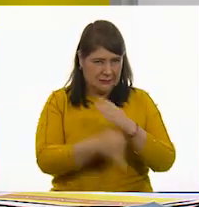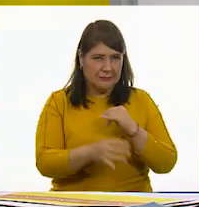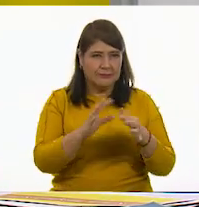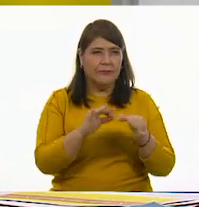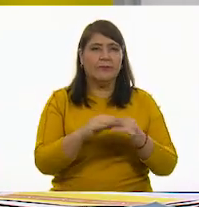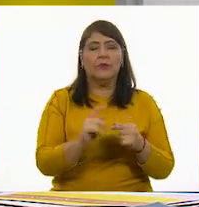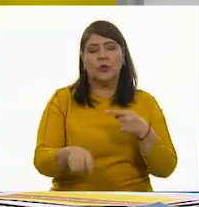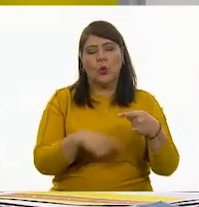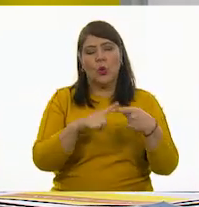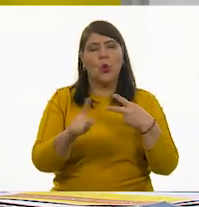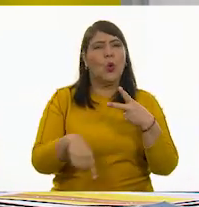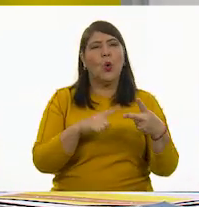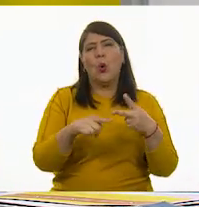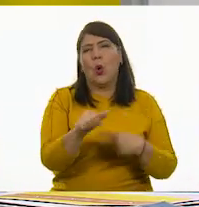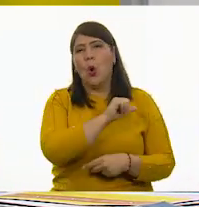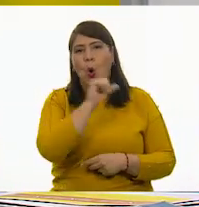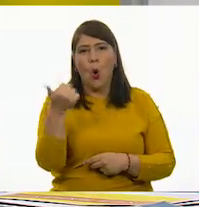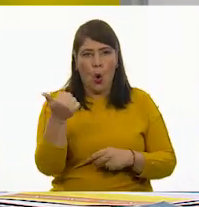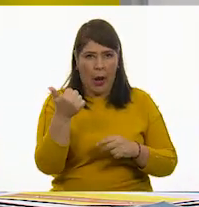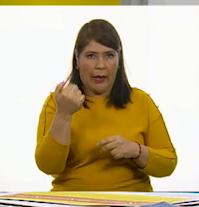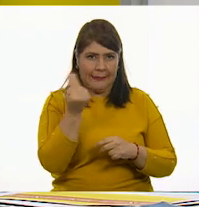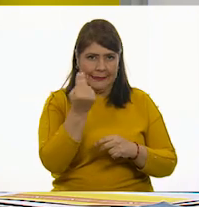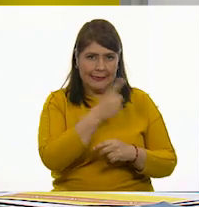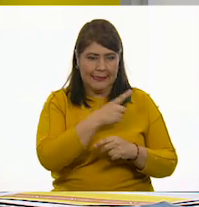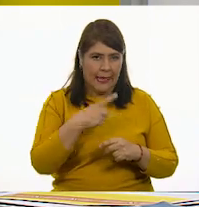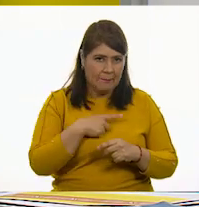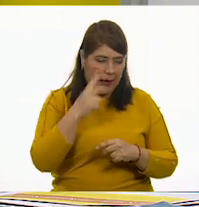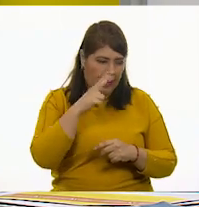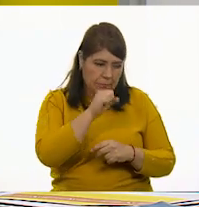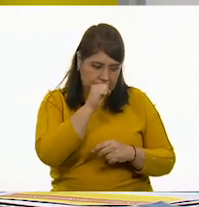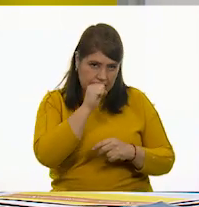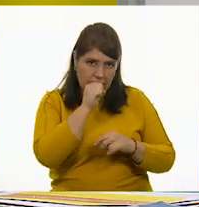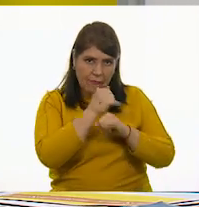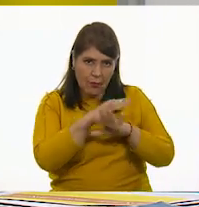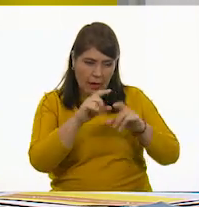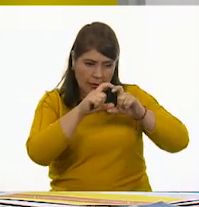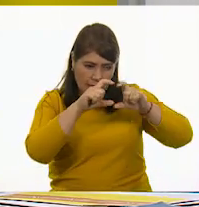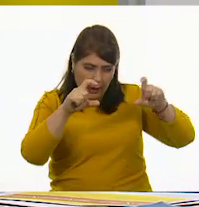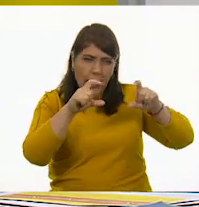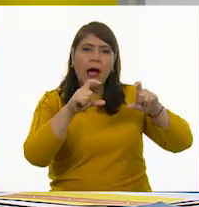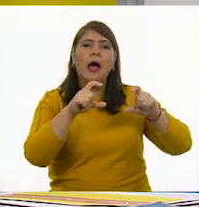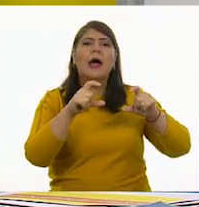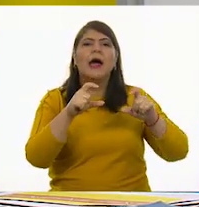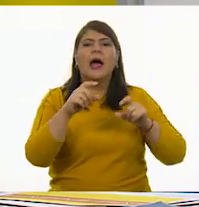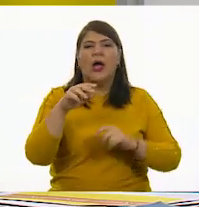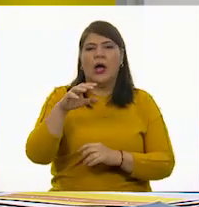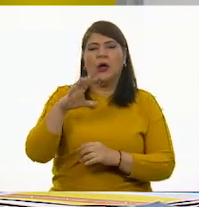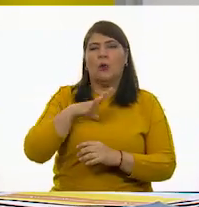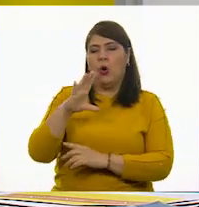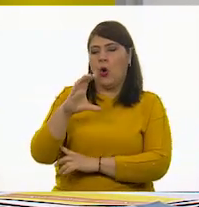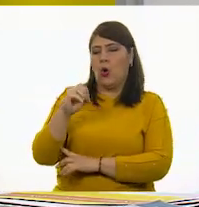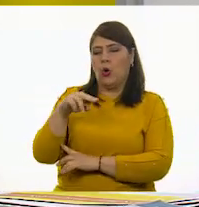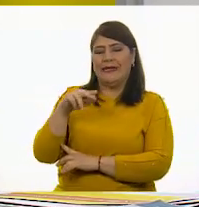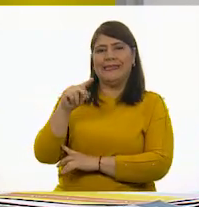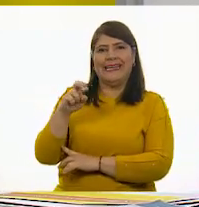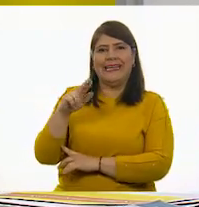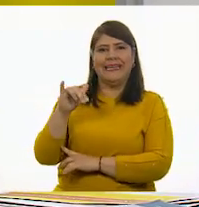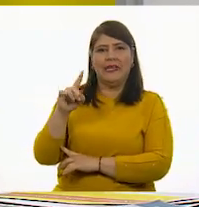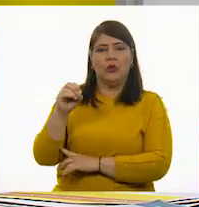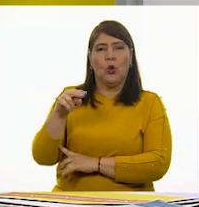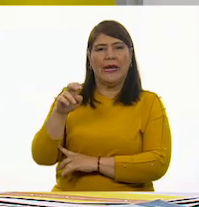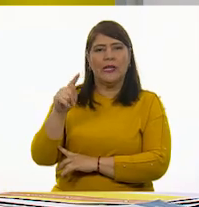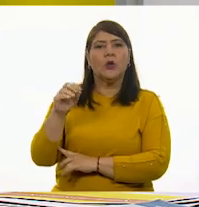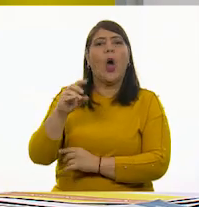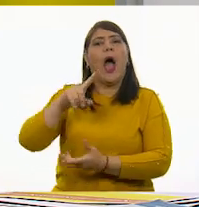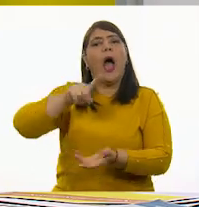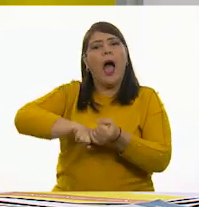Otro elemento, otra etiqueta que debe llevar es el contenido neto. Es decir, ¿qué cantidad de envasada